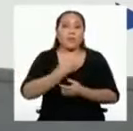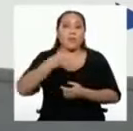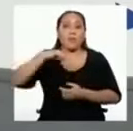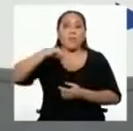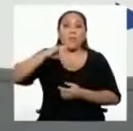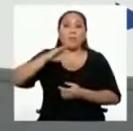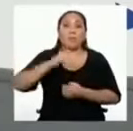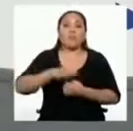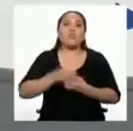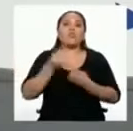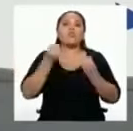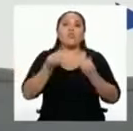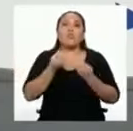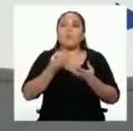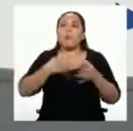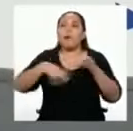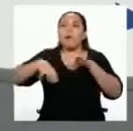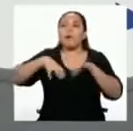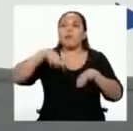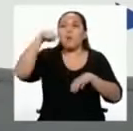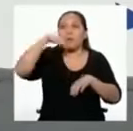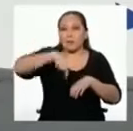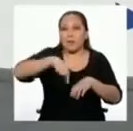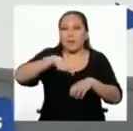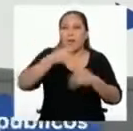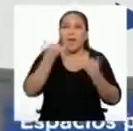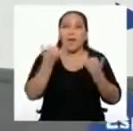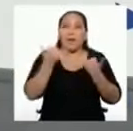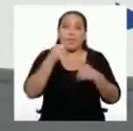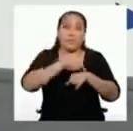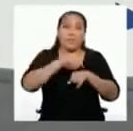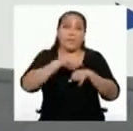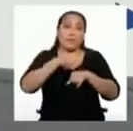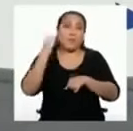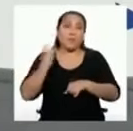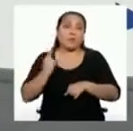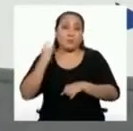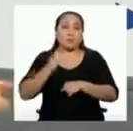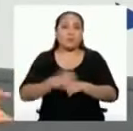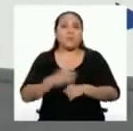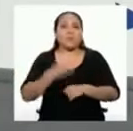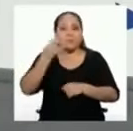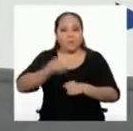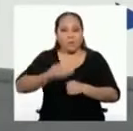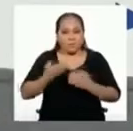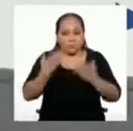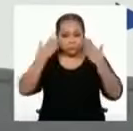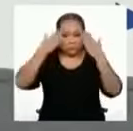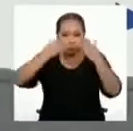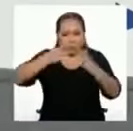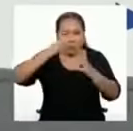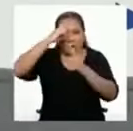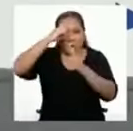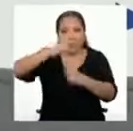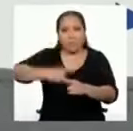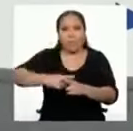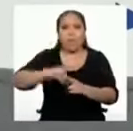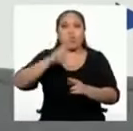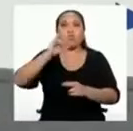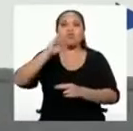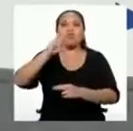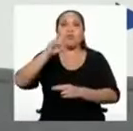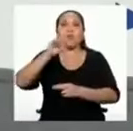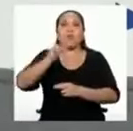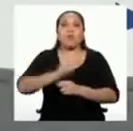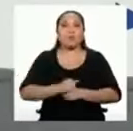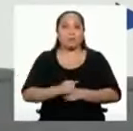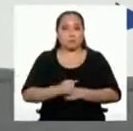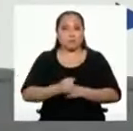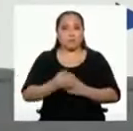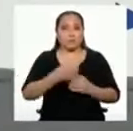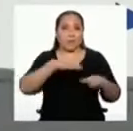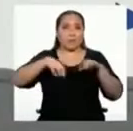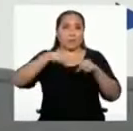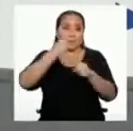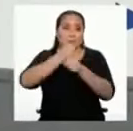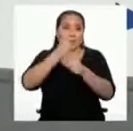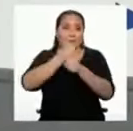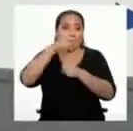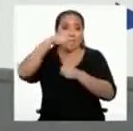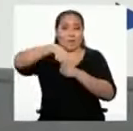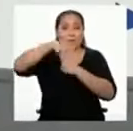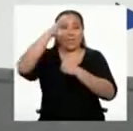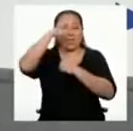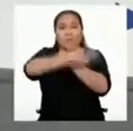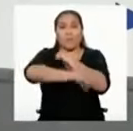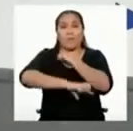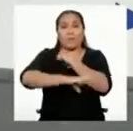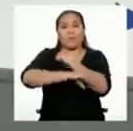cómo manejarnos en ellos en estos tiempos de emergencia. Obviamente, comprometidos como ciudadanas y ciudadanos activos de nuestro país. Como